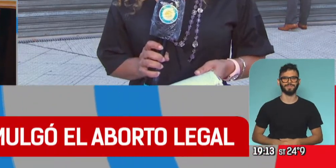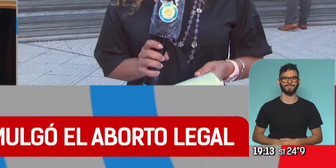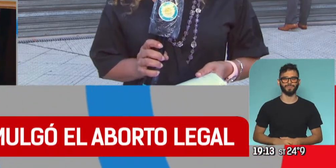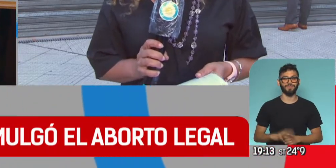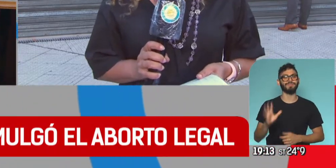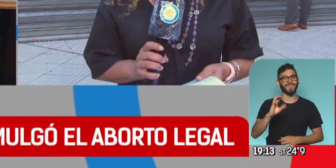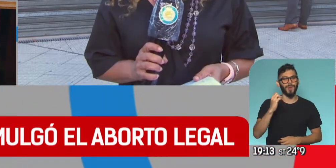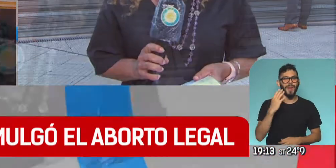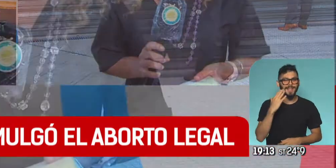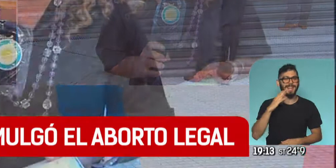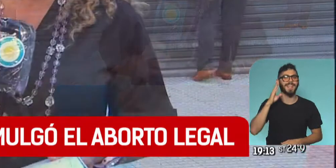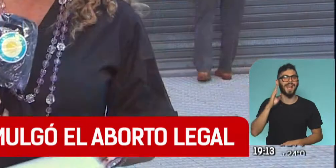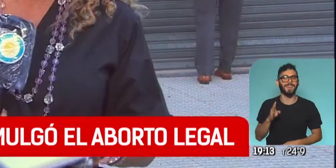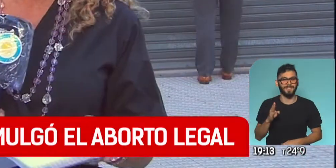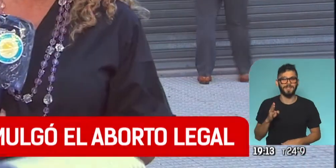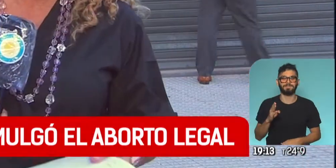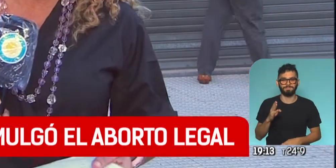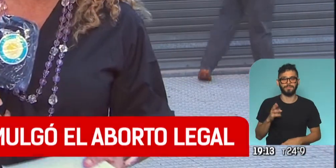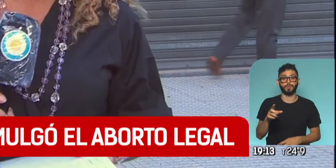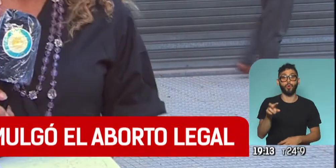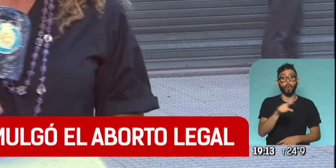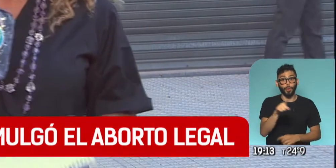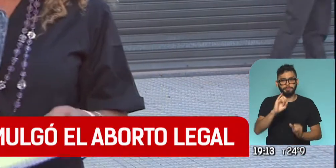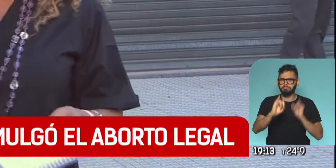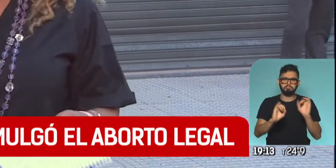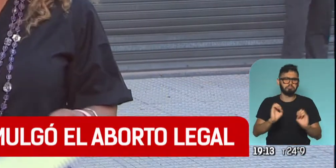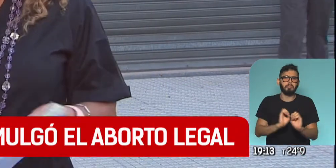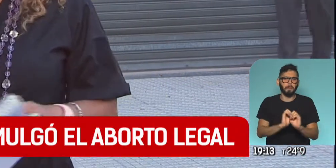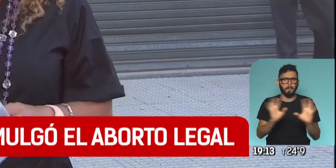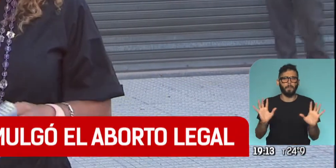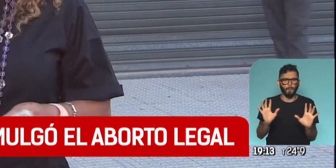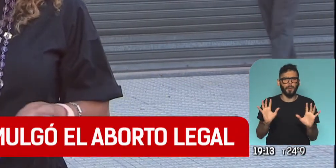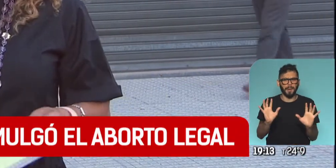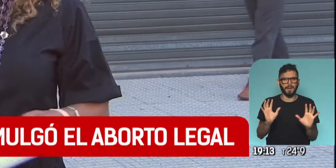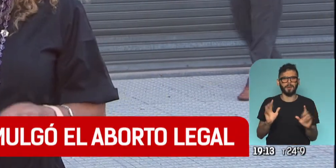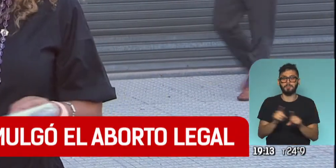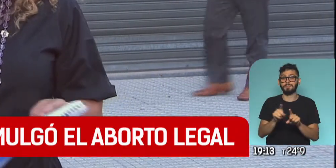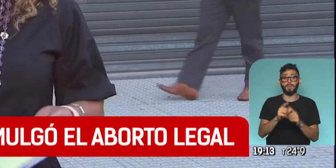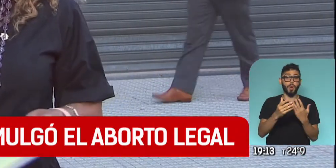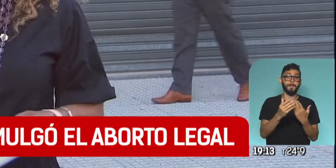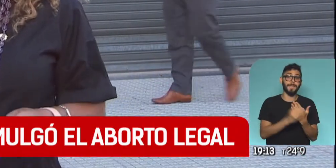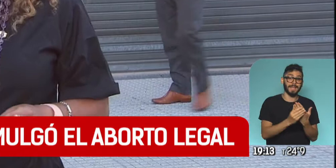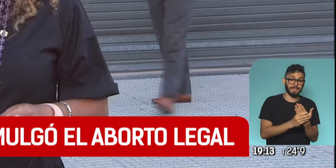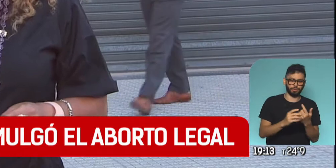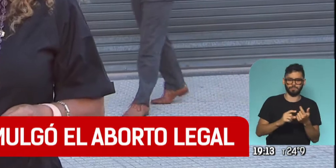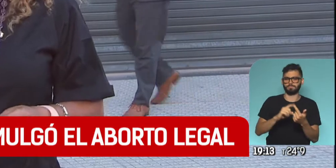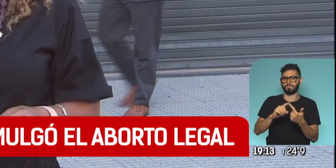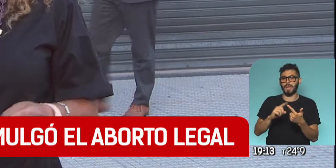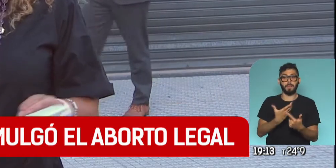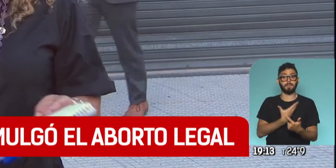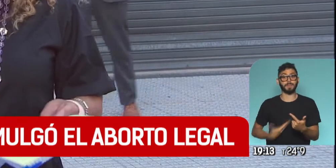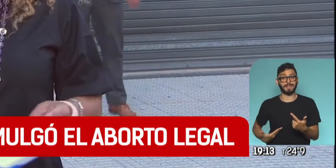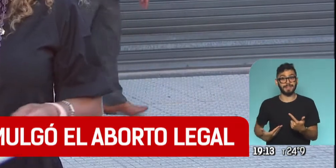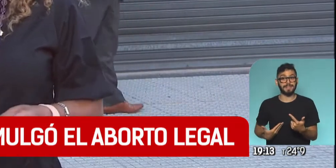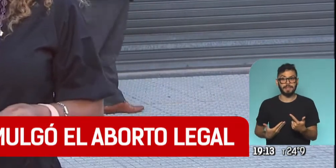Buenas tardes, Gabriela. Bueno, fueron ustedes muy claros en lo que dijeron tanto los ministros como el presidente de la nación